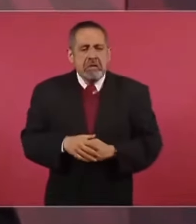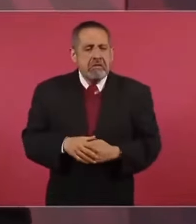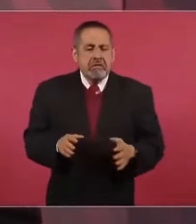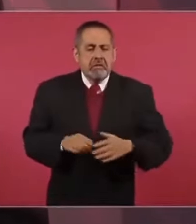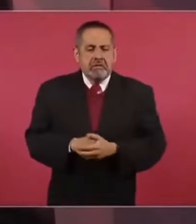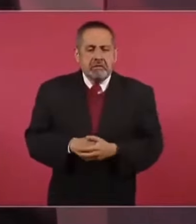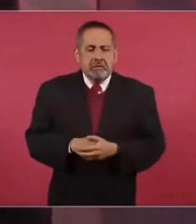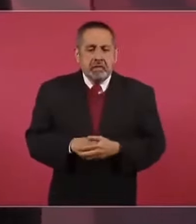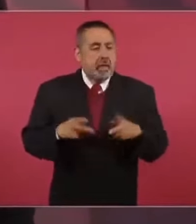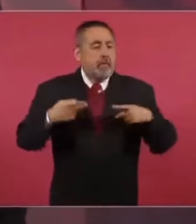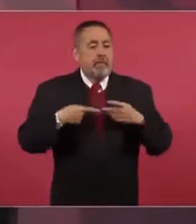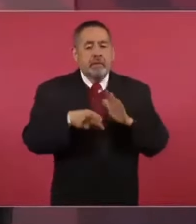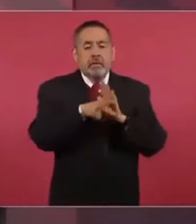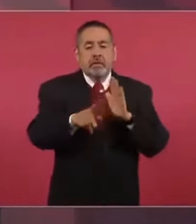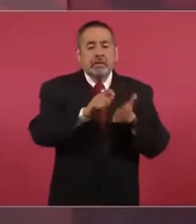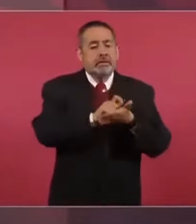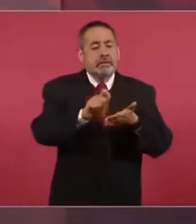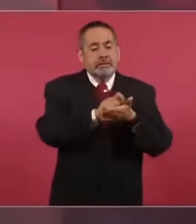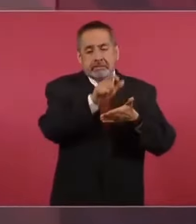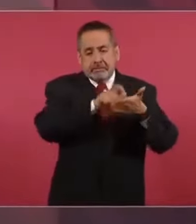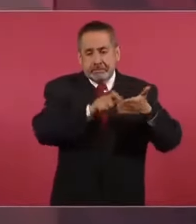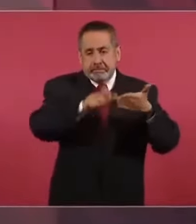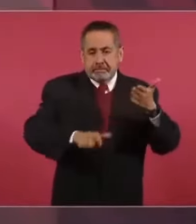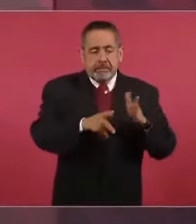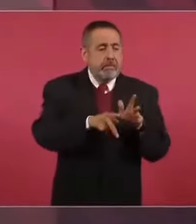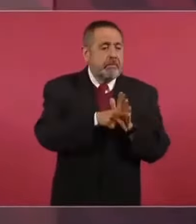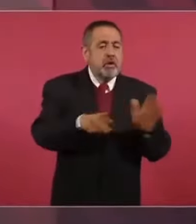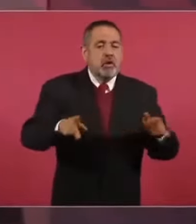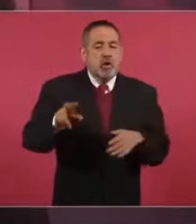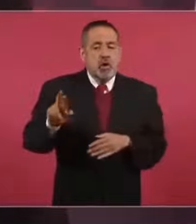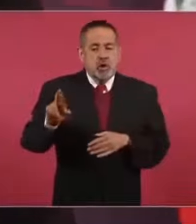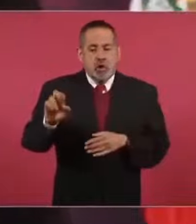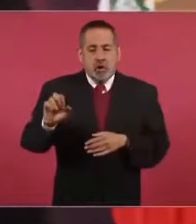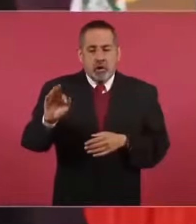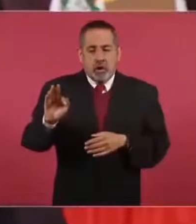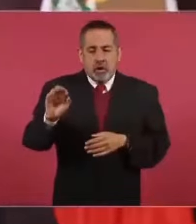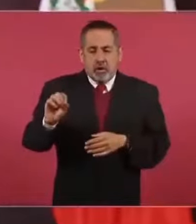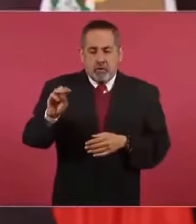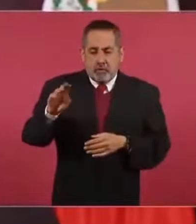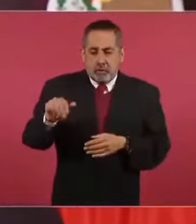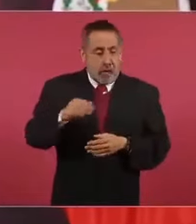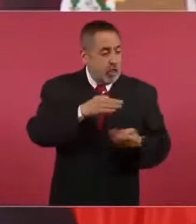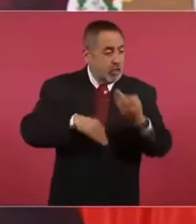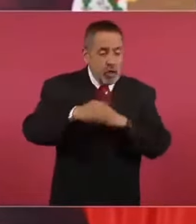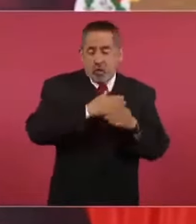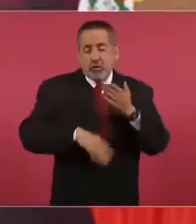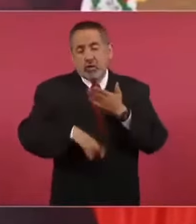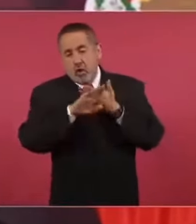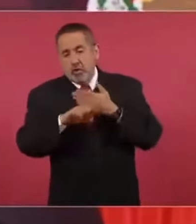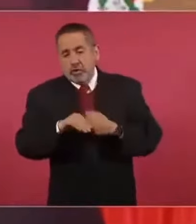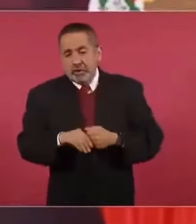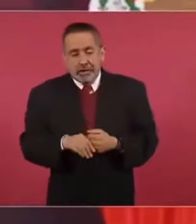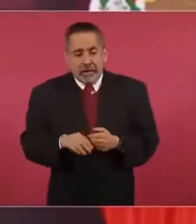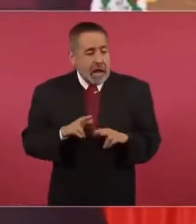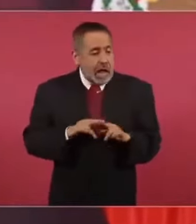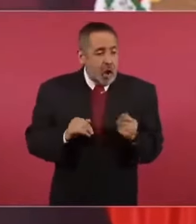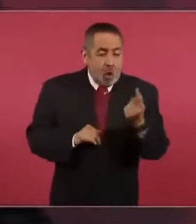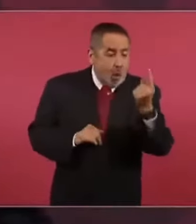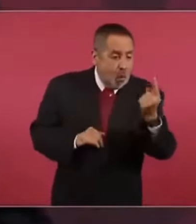Los articulistas del Reforma. Todos en contra. No hay uno.